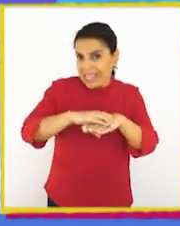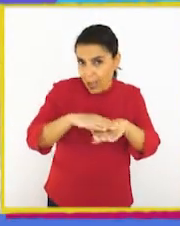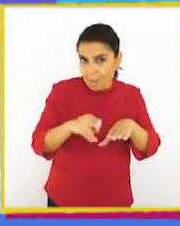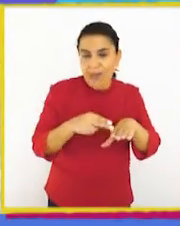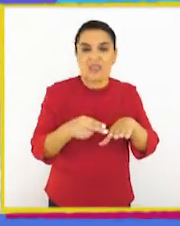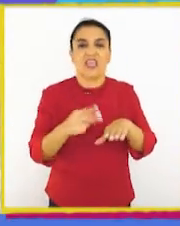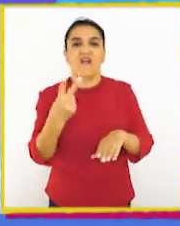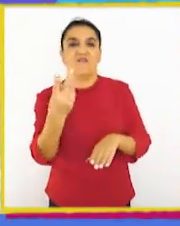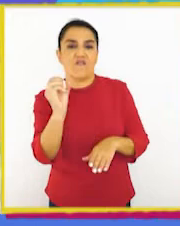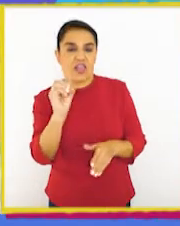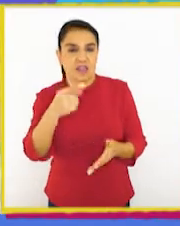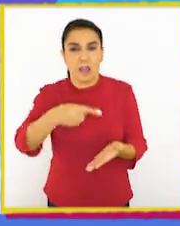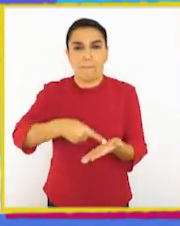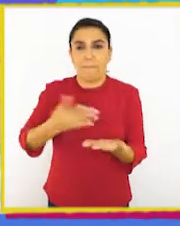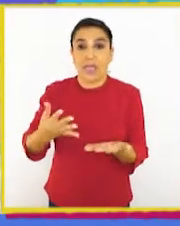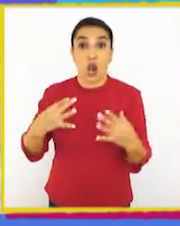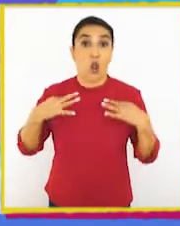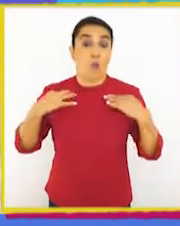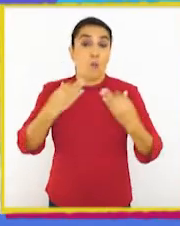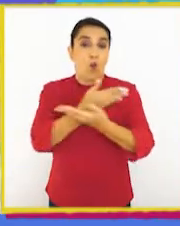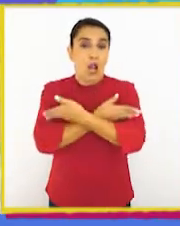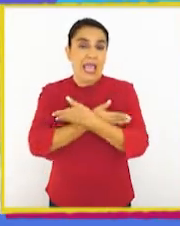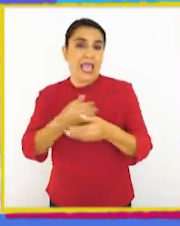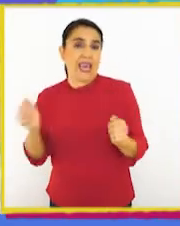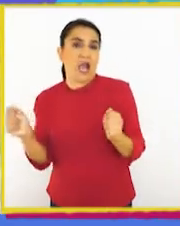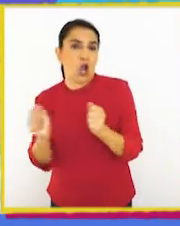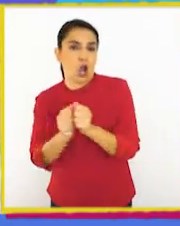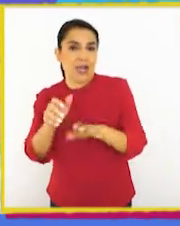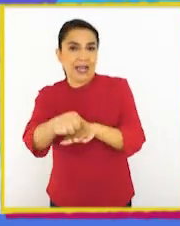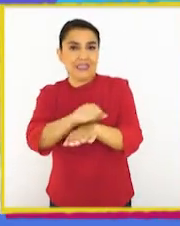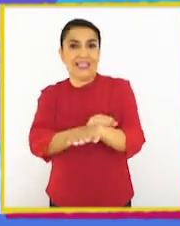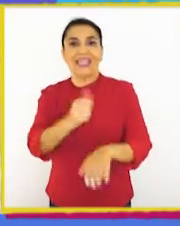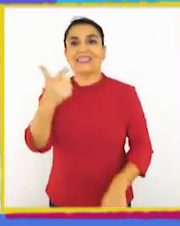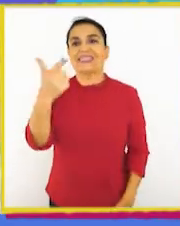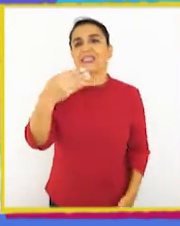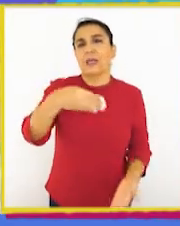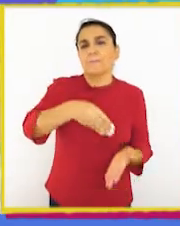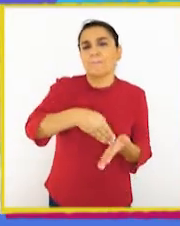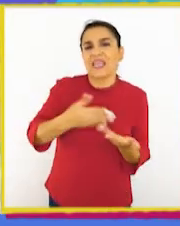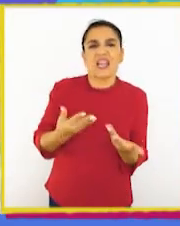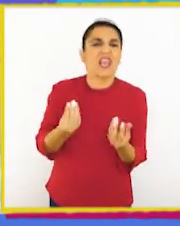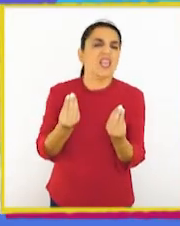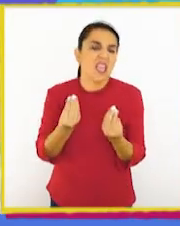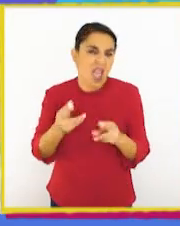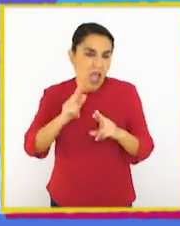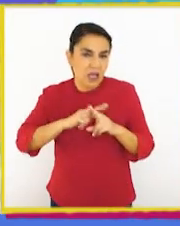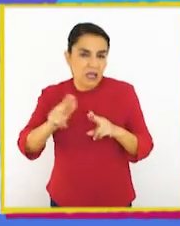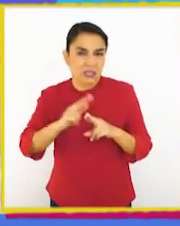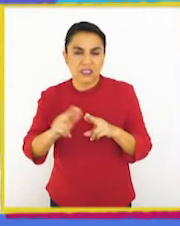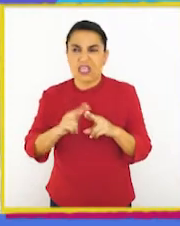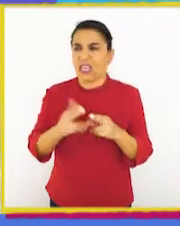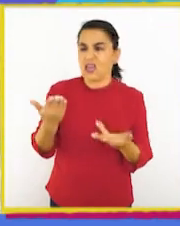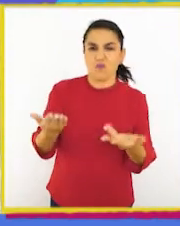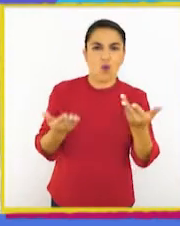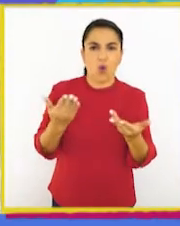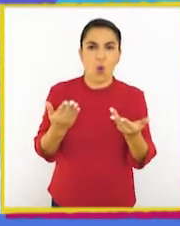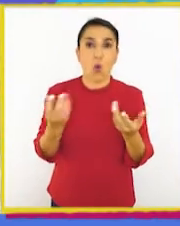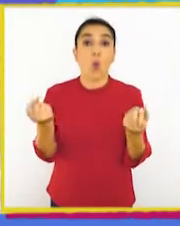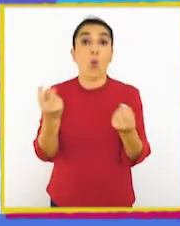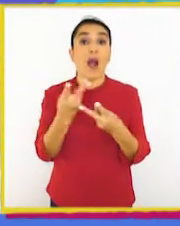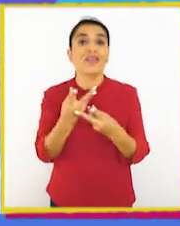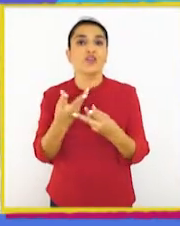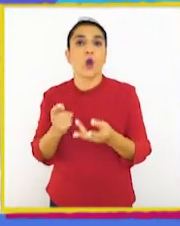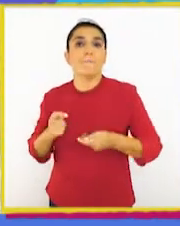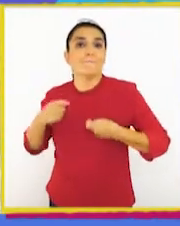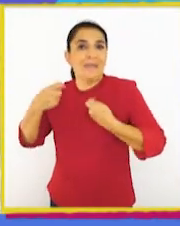zapatillas, 20.000 y la polera con los calcetines, 7.000. ¿Qué tenemos que hacer con ambos valores para saber cuánto